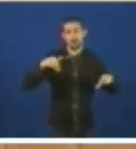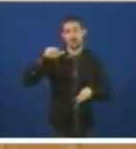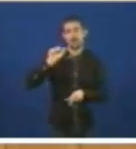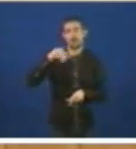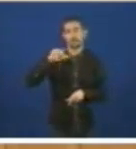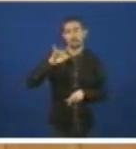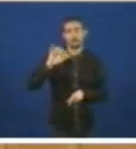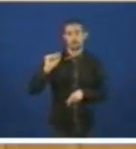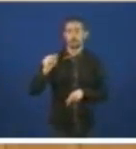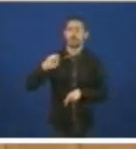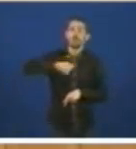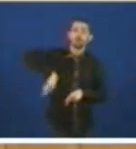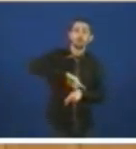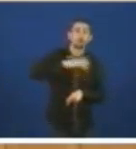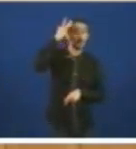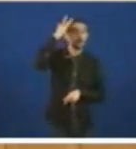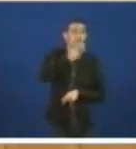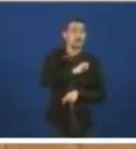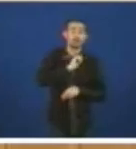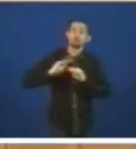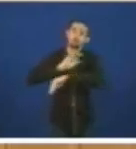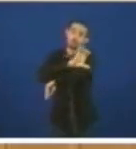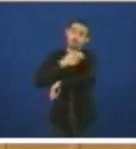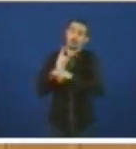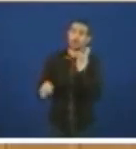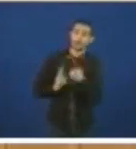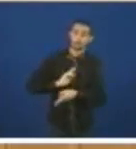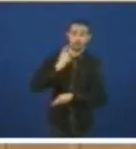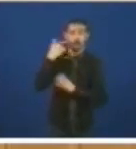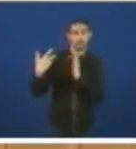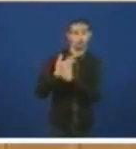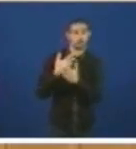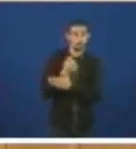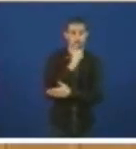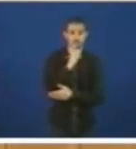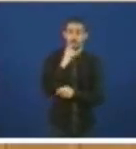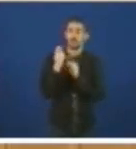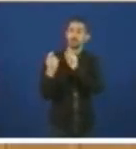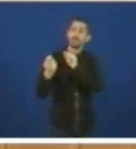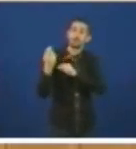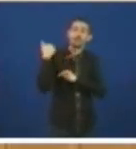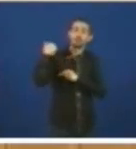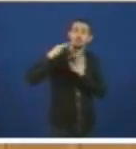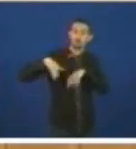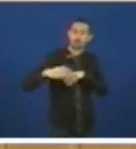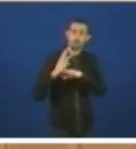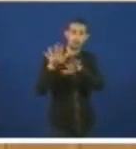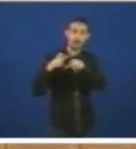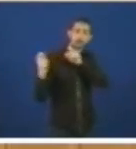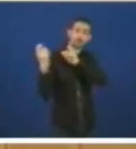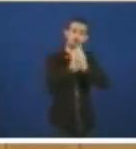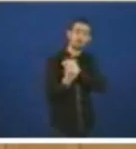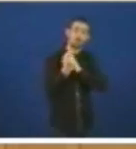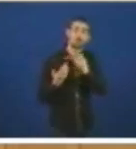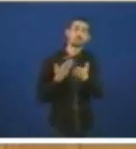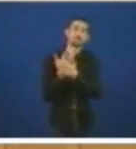agardamos a resposta da Consellería nun debate recente no último pleno nunha proposición de unha lei